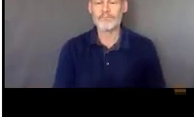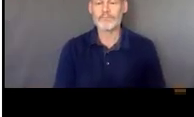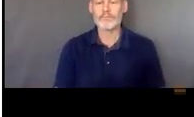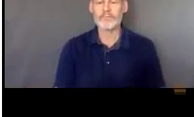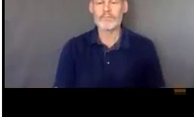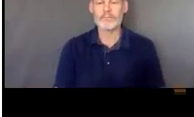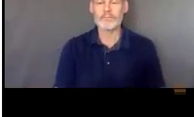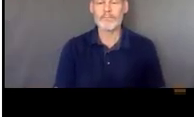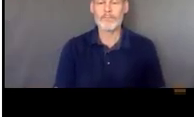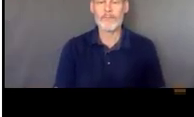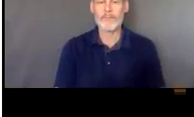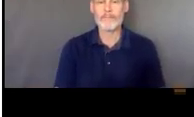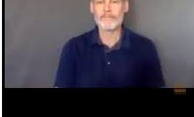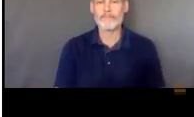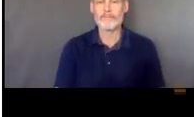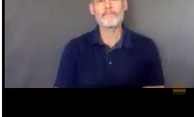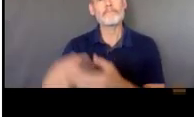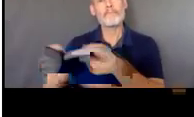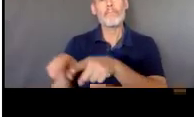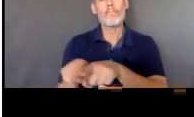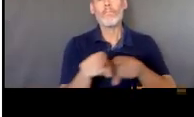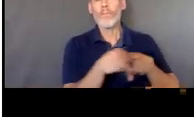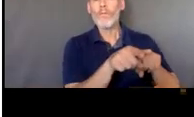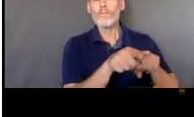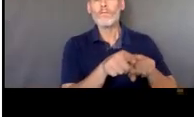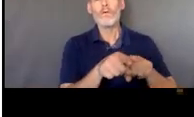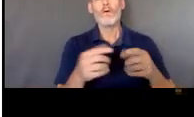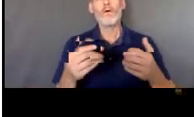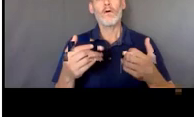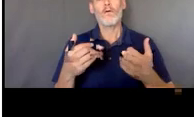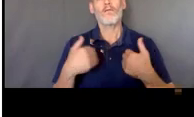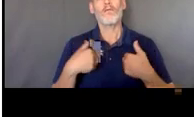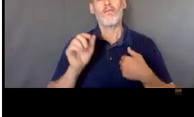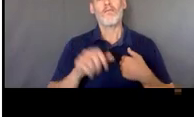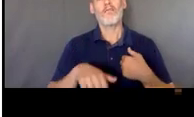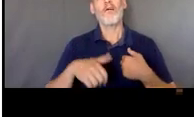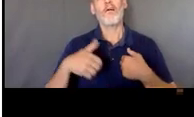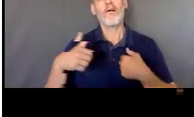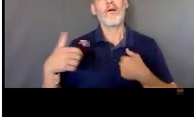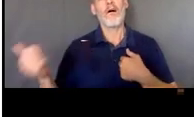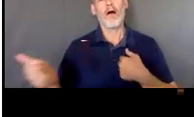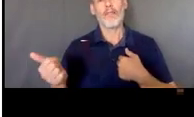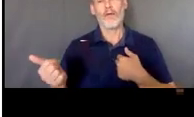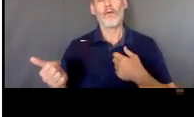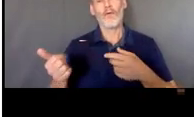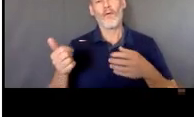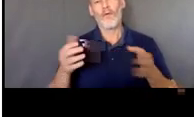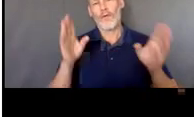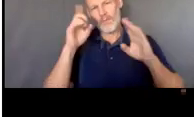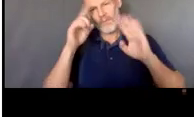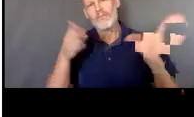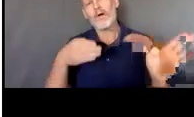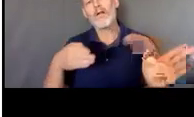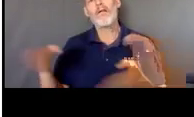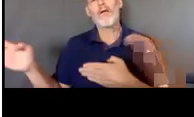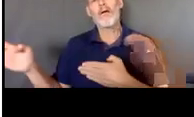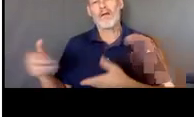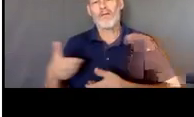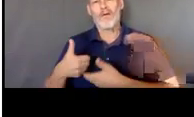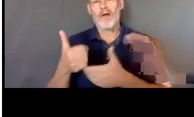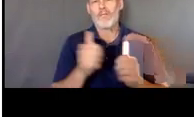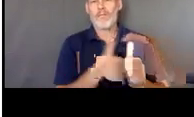proporción promover diferentes alternativas a la encarcelación de nuestros jóvenes y colaboramos con